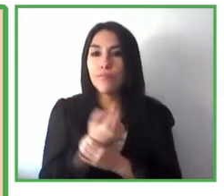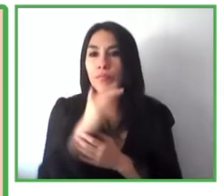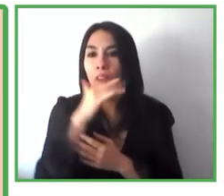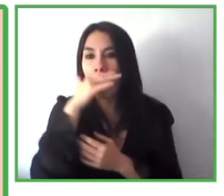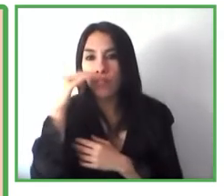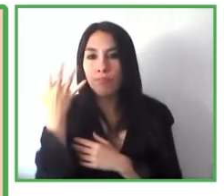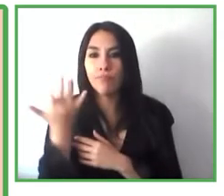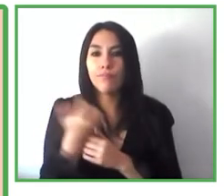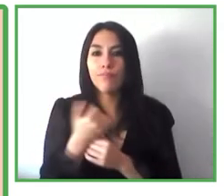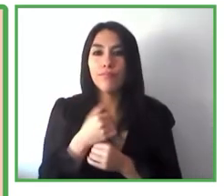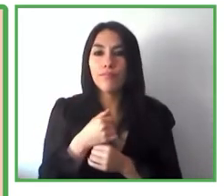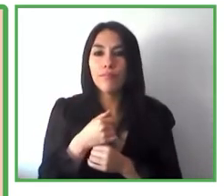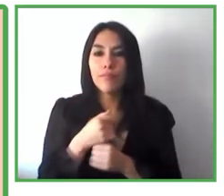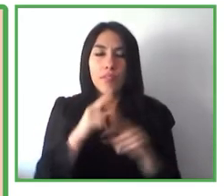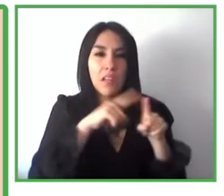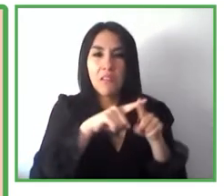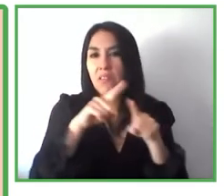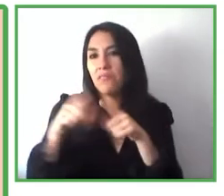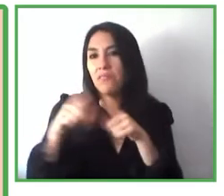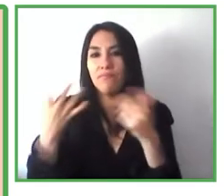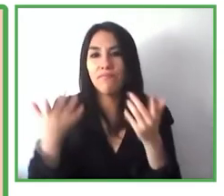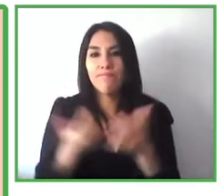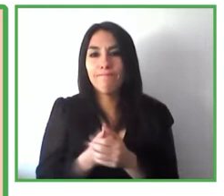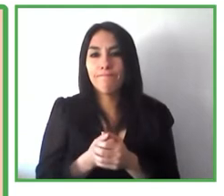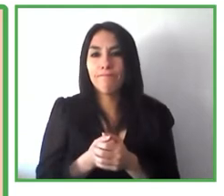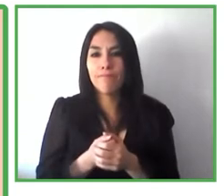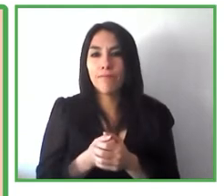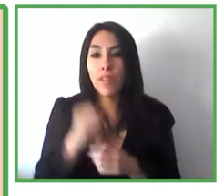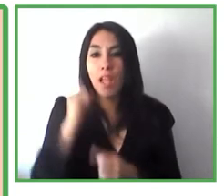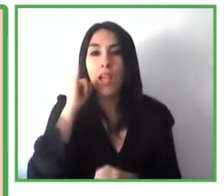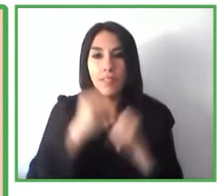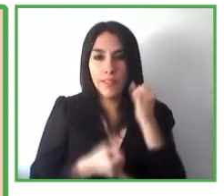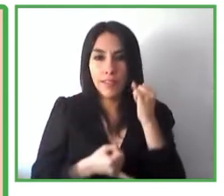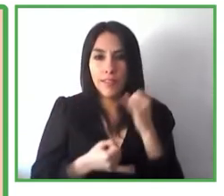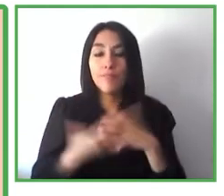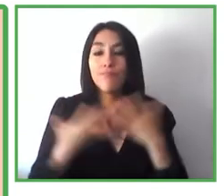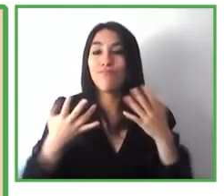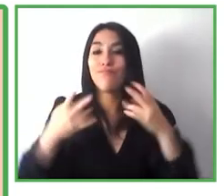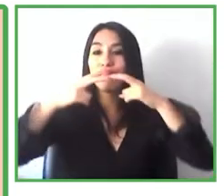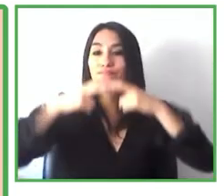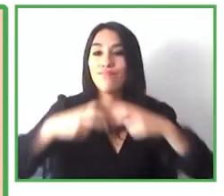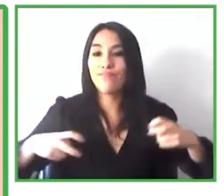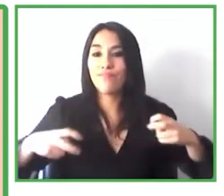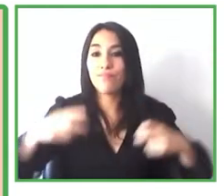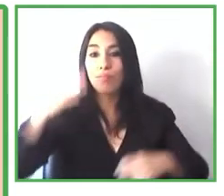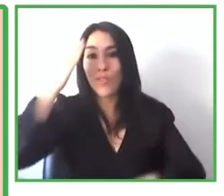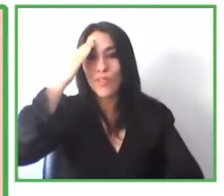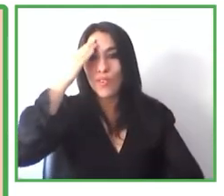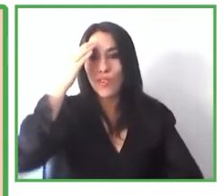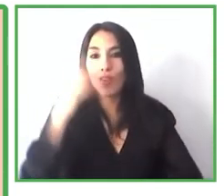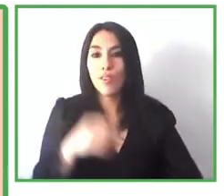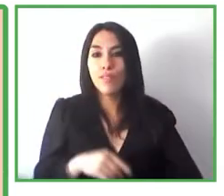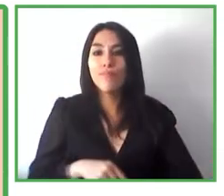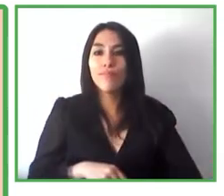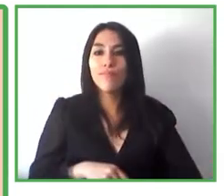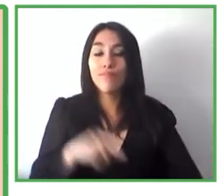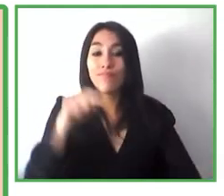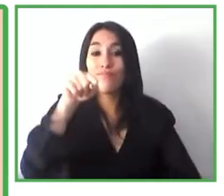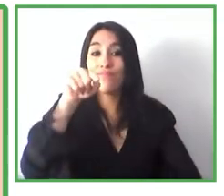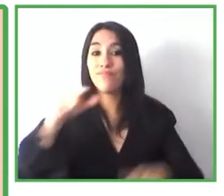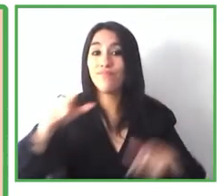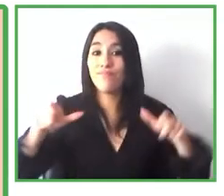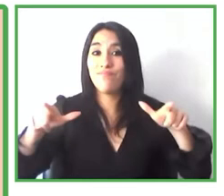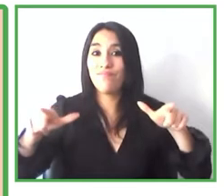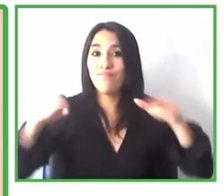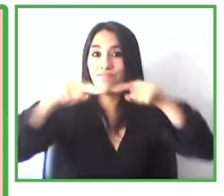final de todo este análisis tenemos como veis una radiografía de cómo es el espacio qué tipo de comportamiento y de cambios en la percepción y la emoción está